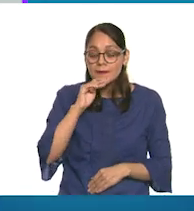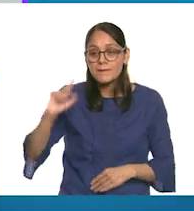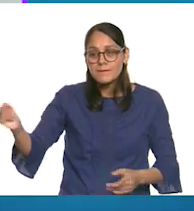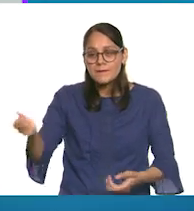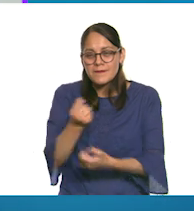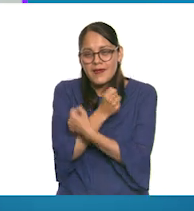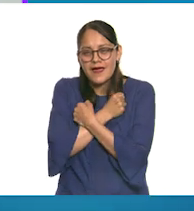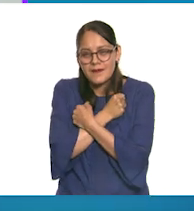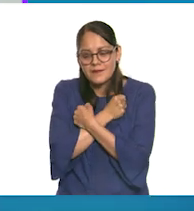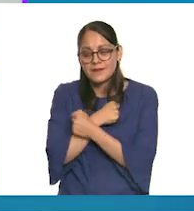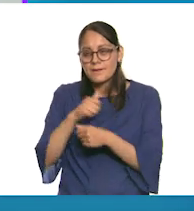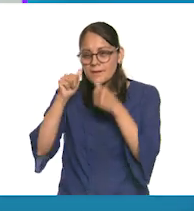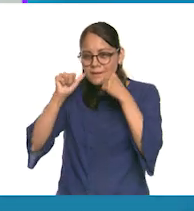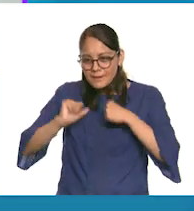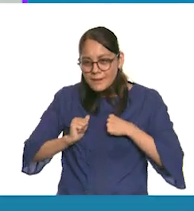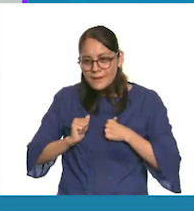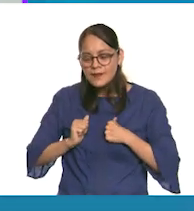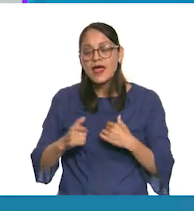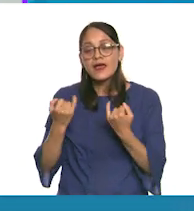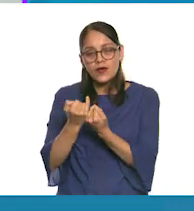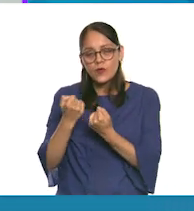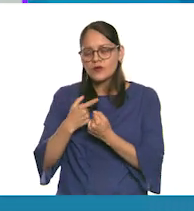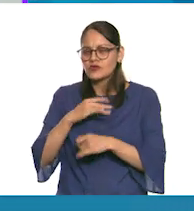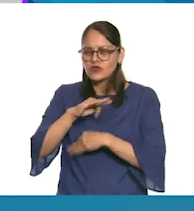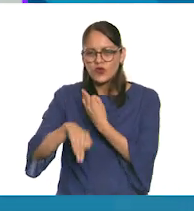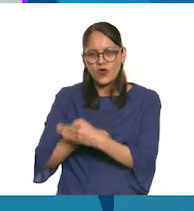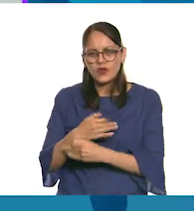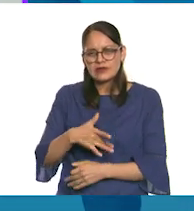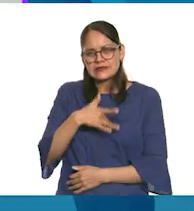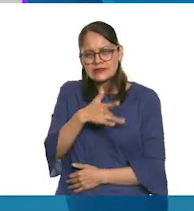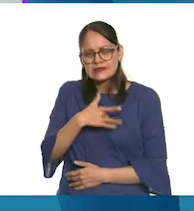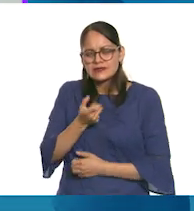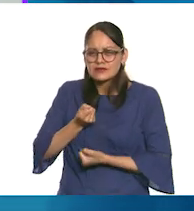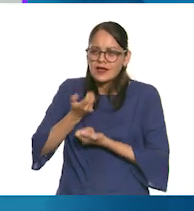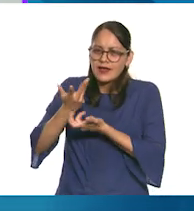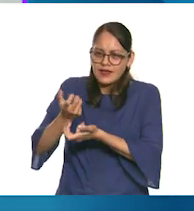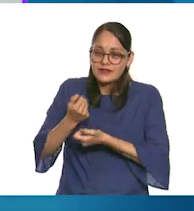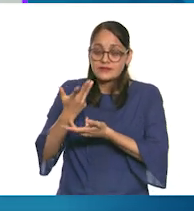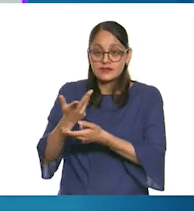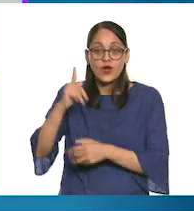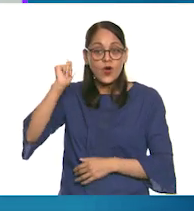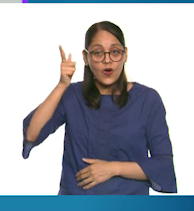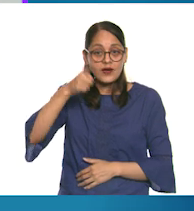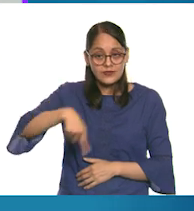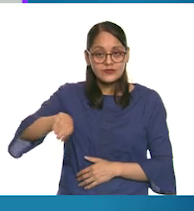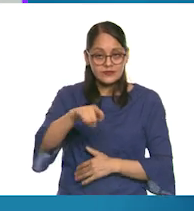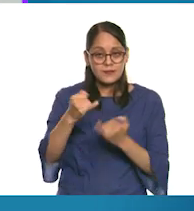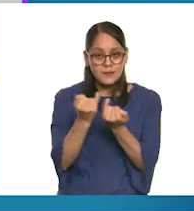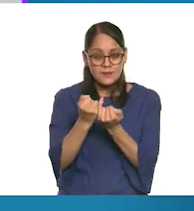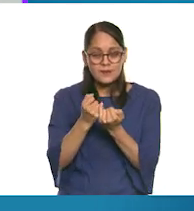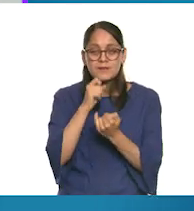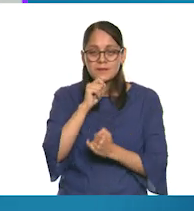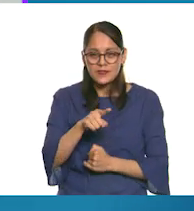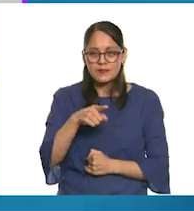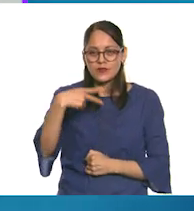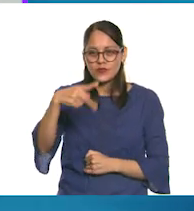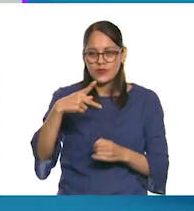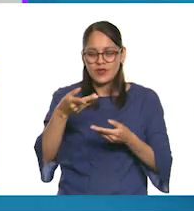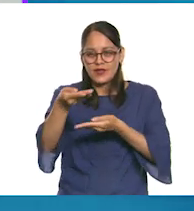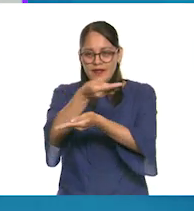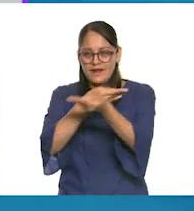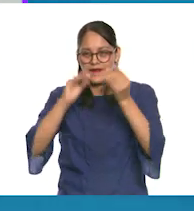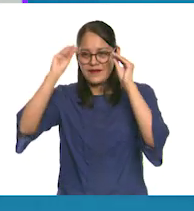abraza, me escucha y puedo compartirle todos mis sentimientos. Espero puedan compartirlo en nuestra instalación.